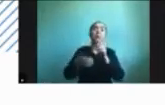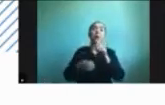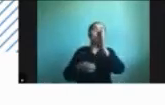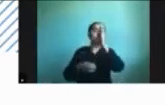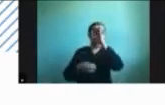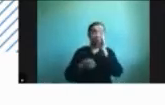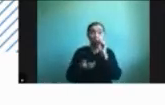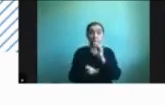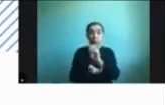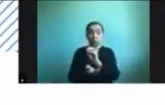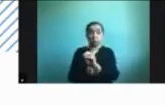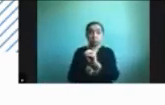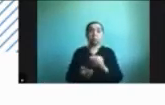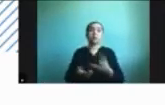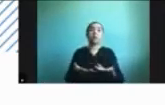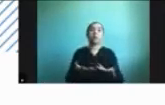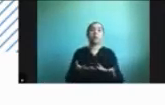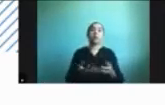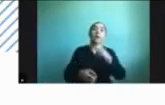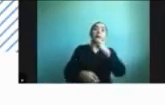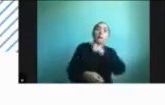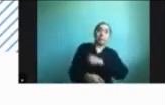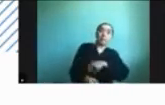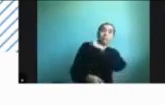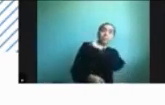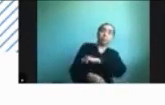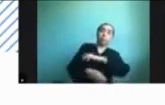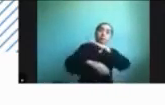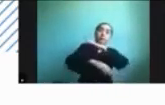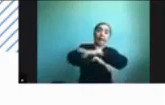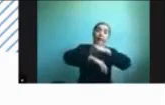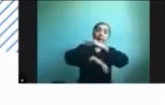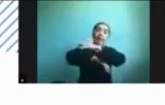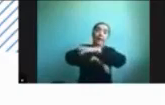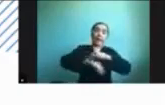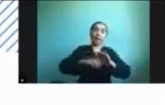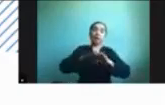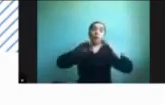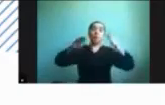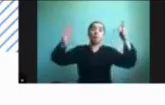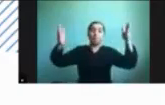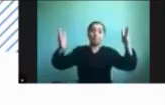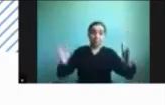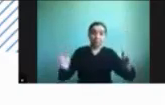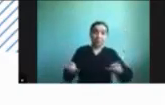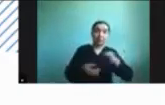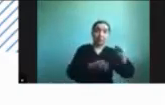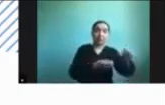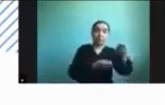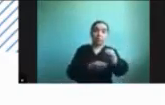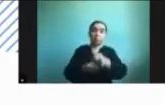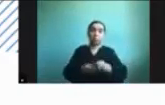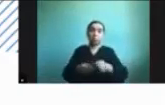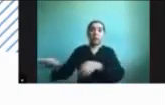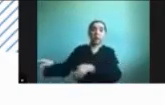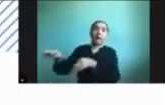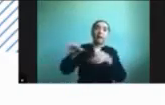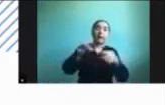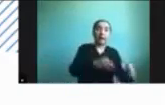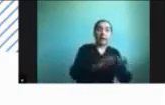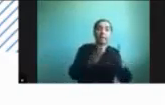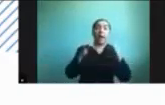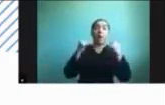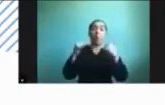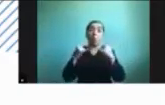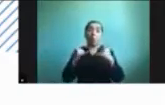peinar al gato poner la mesa hacer la cama ordenar los juguetes lavar los platos lavar